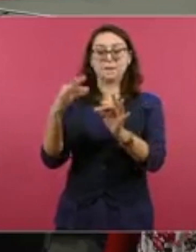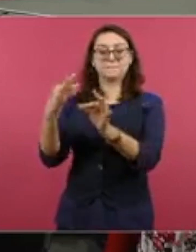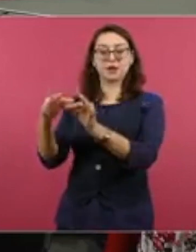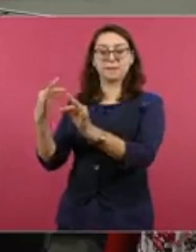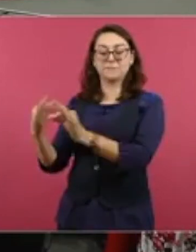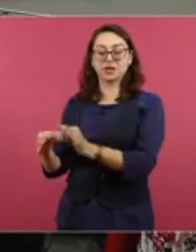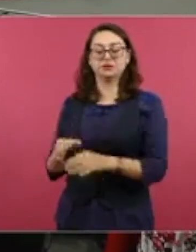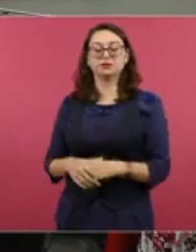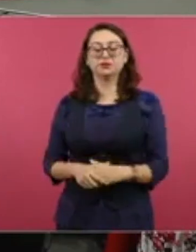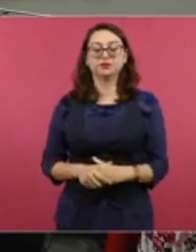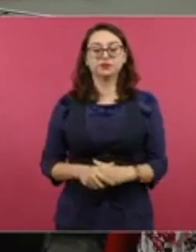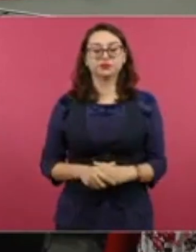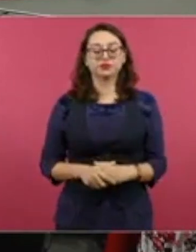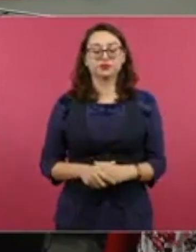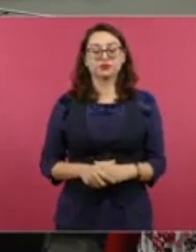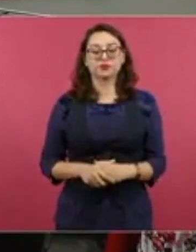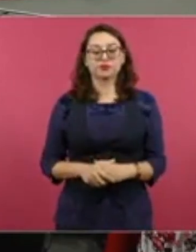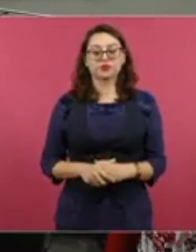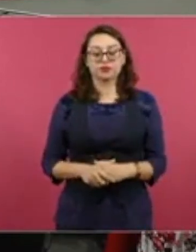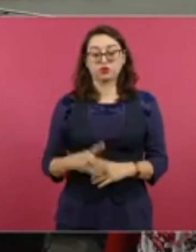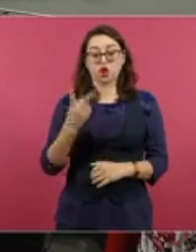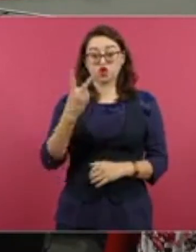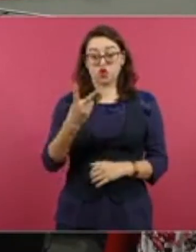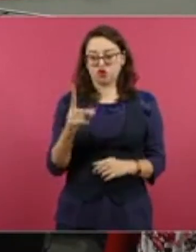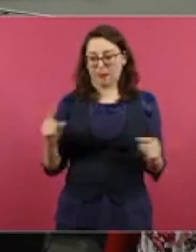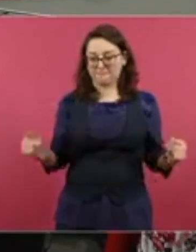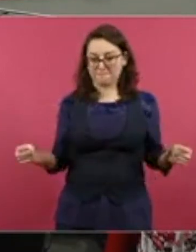Este es otro. Ahorita vamos a ver bien.